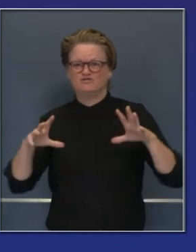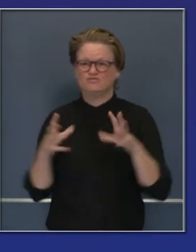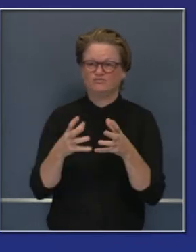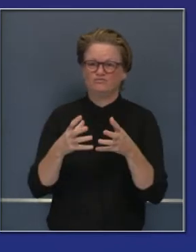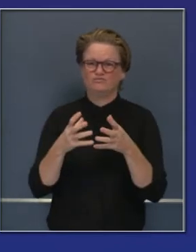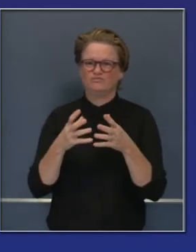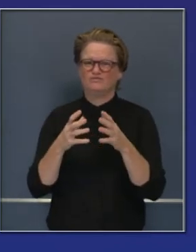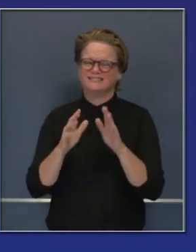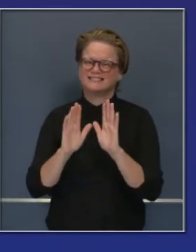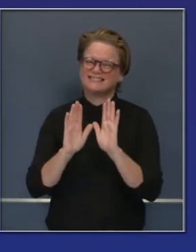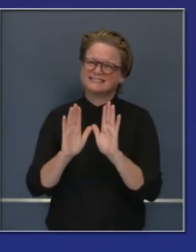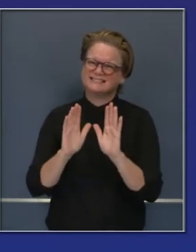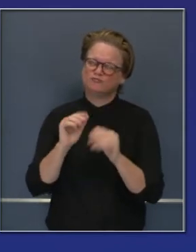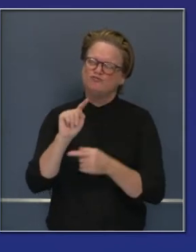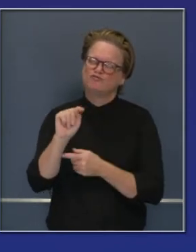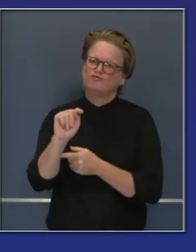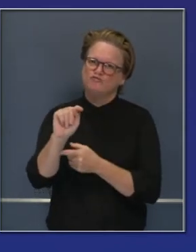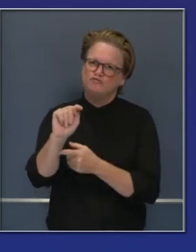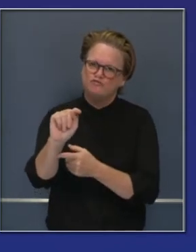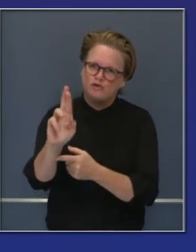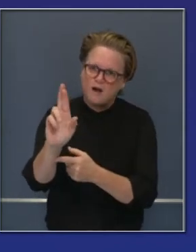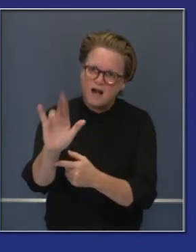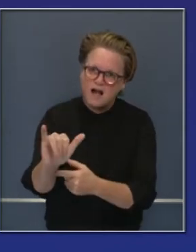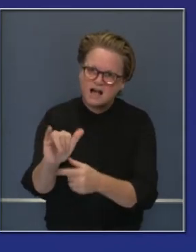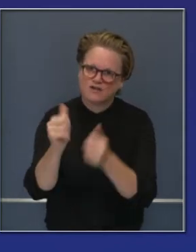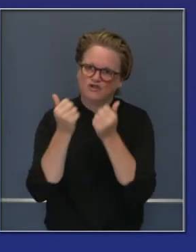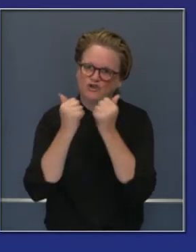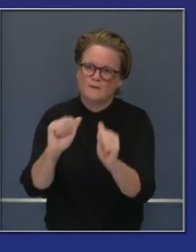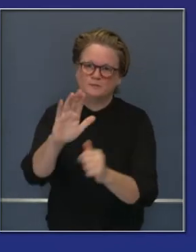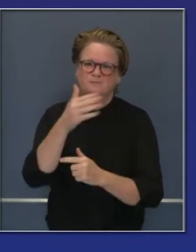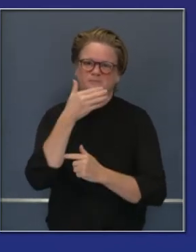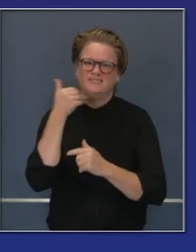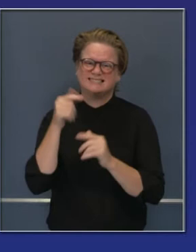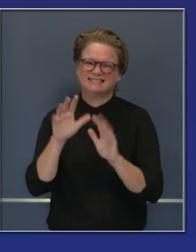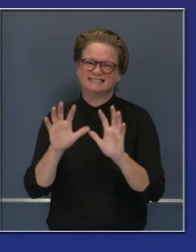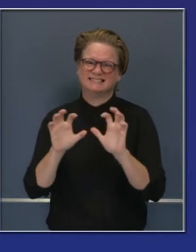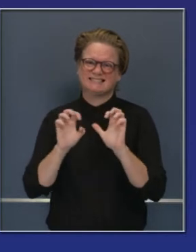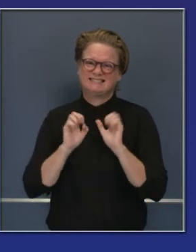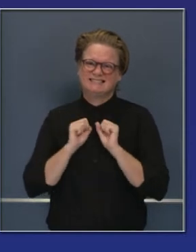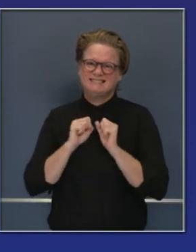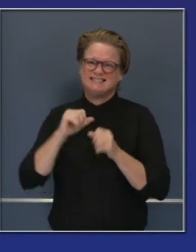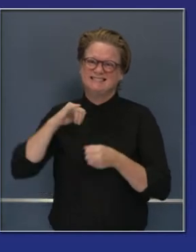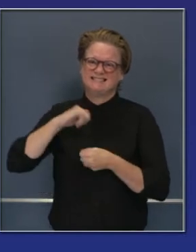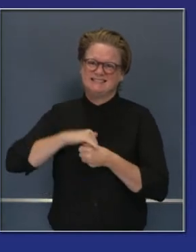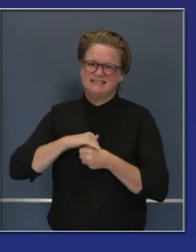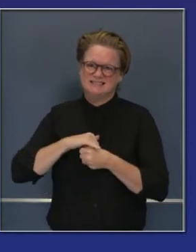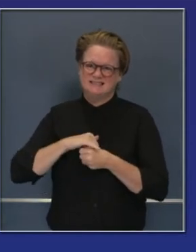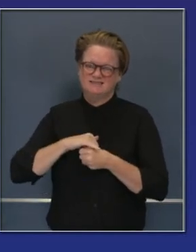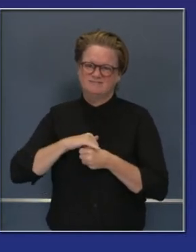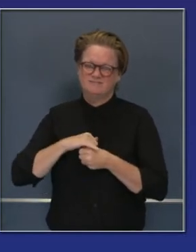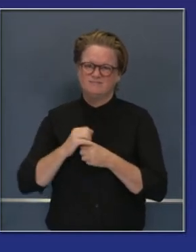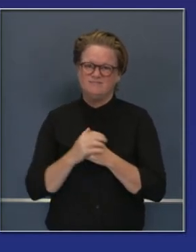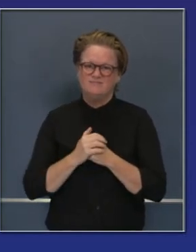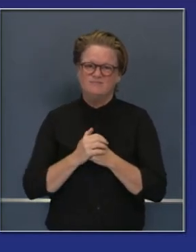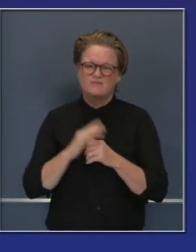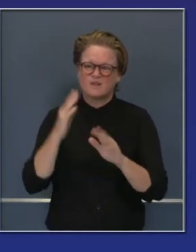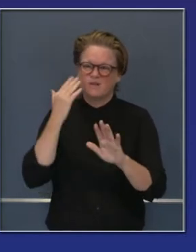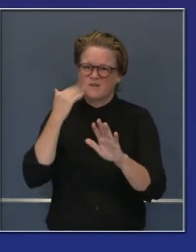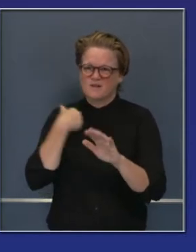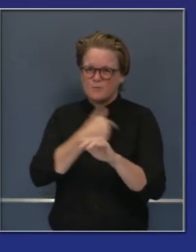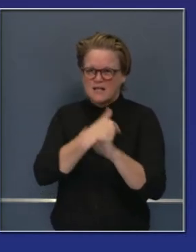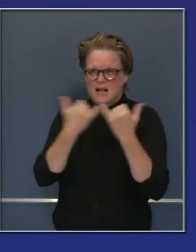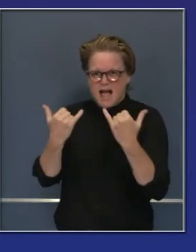concienzudamente cómo se unen y reúnen con sus familiares y amistades. También hemos estado